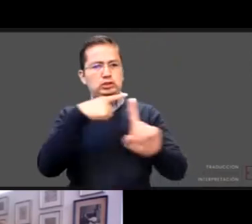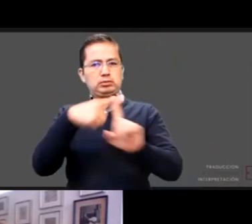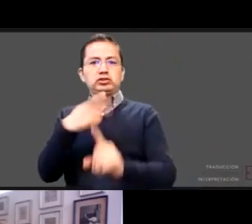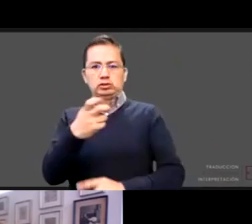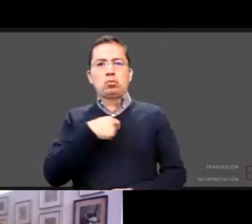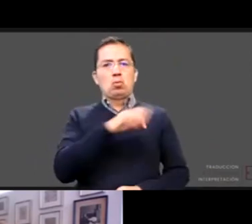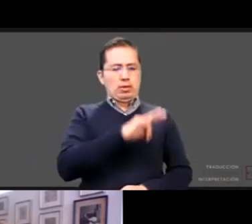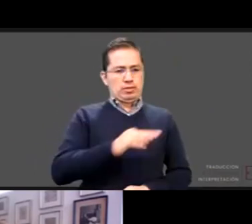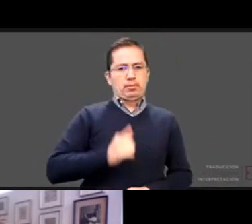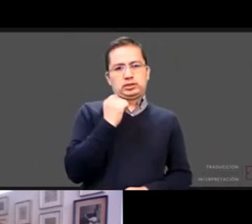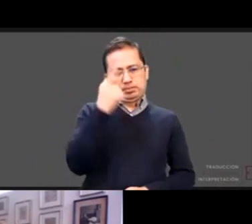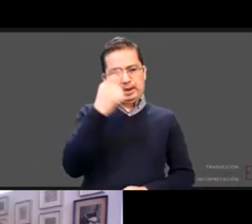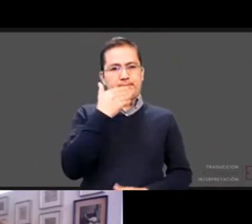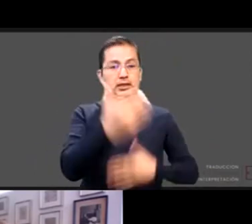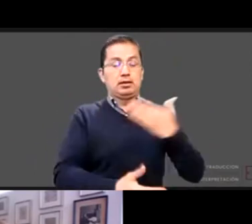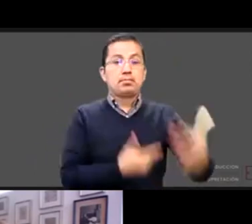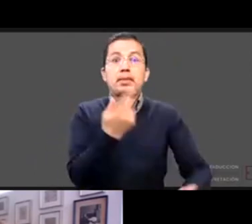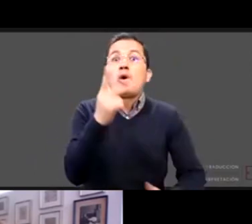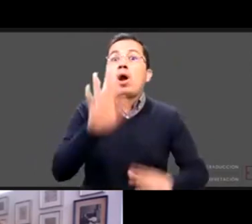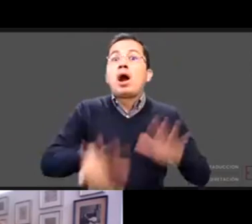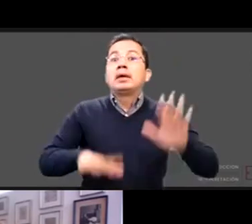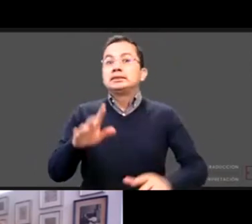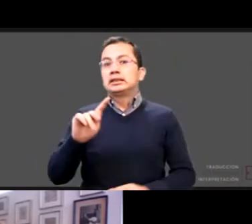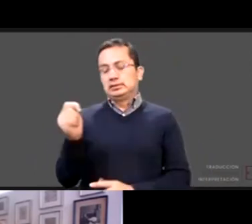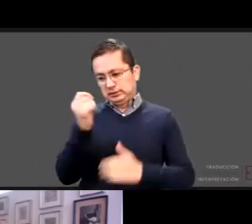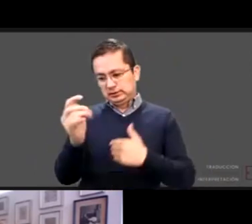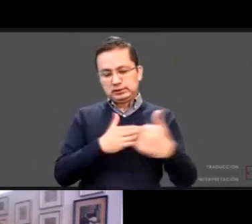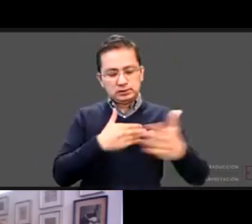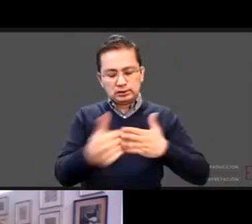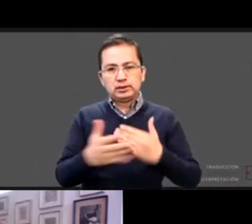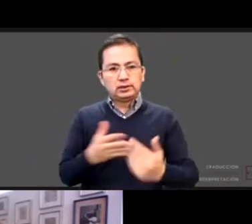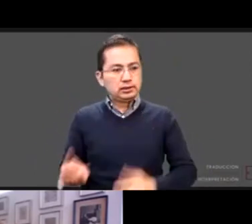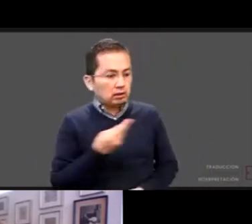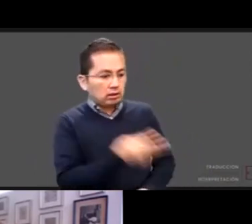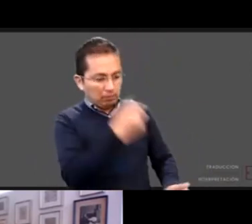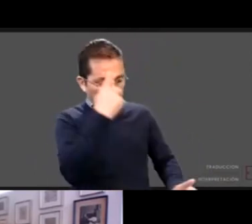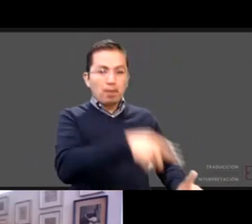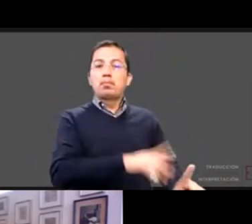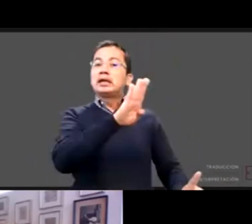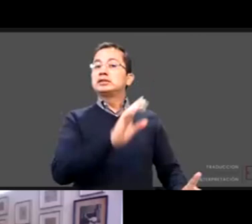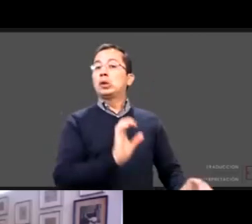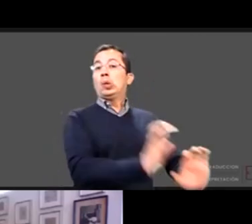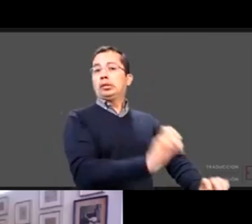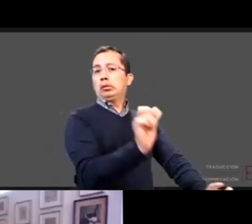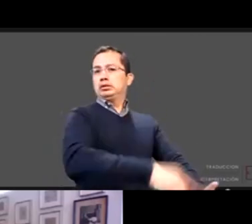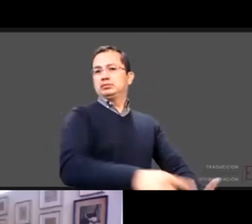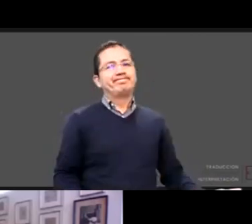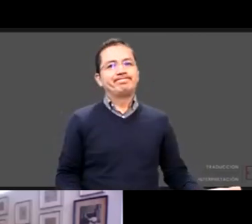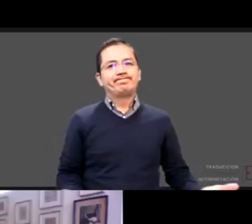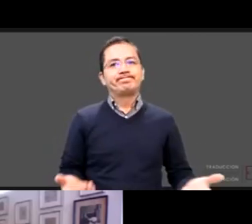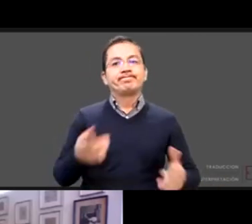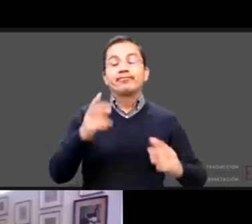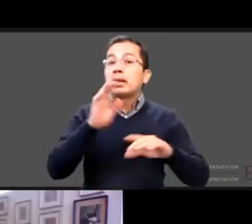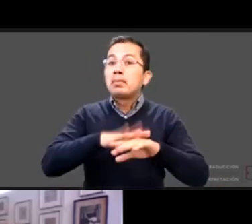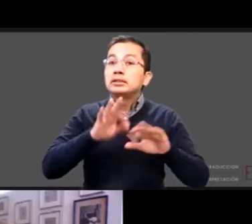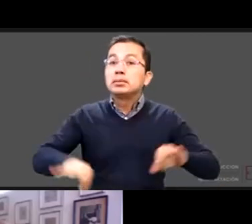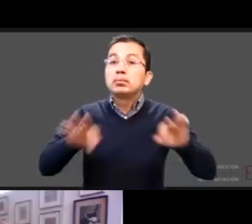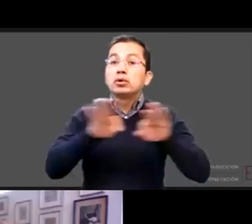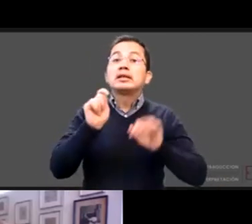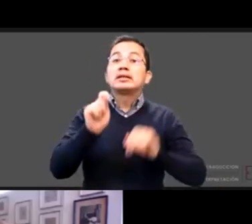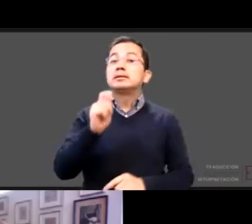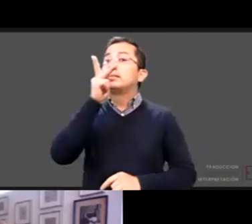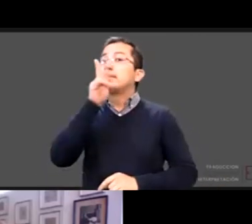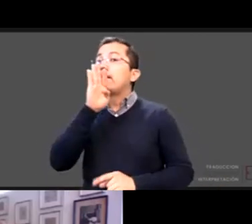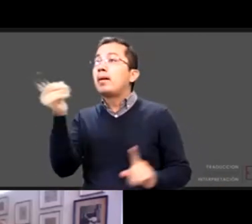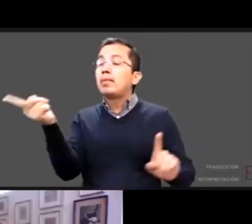es algo que estamos viendo triste y que duele que hay que recordarles a papá y mamá que lo más valioso que tienen es ellos mismos y el tiempo que pueden invertir